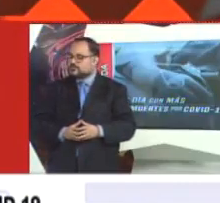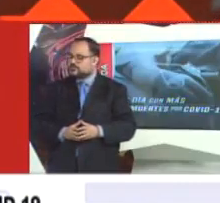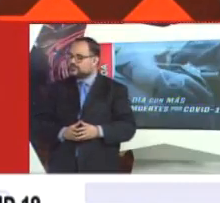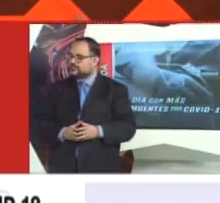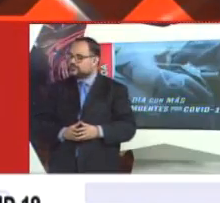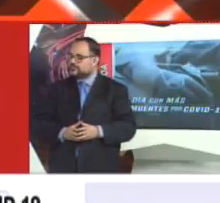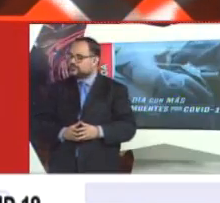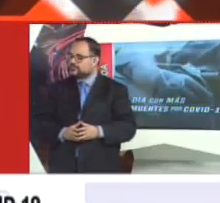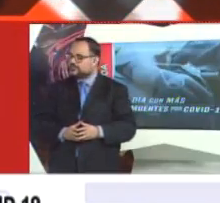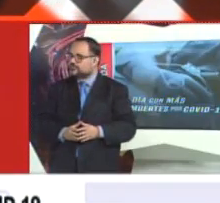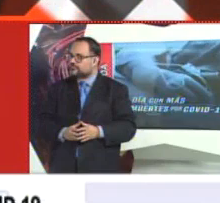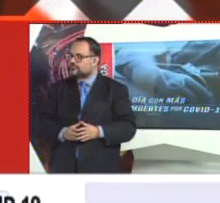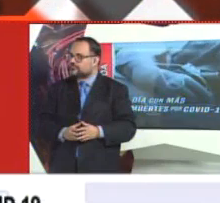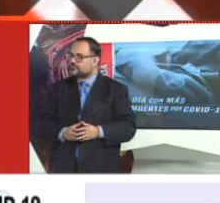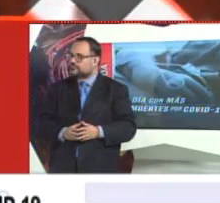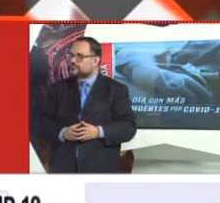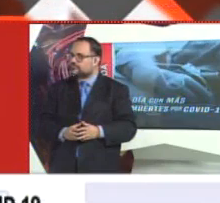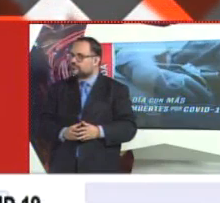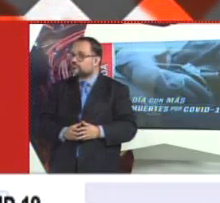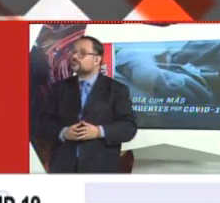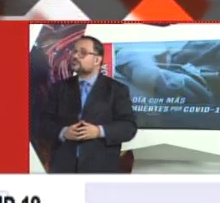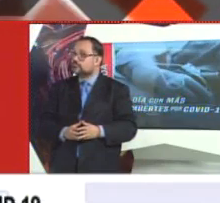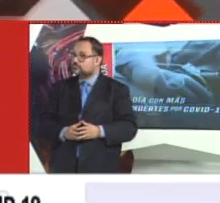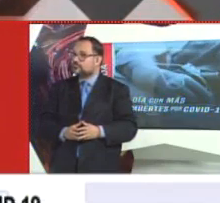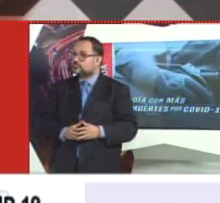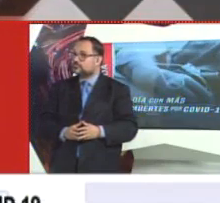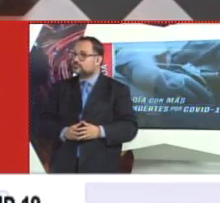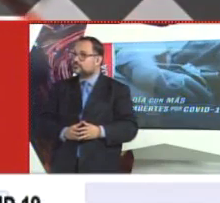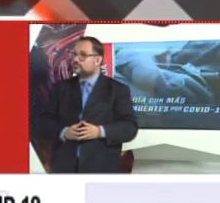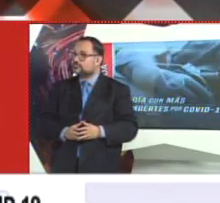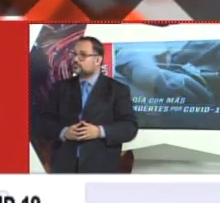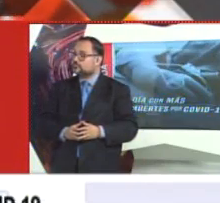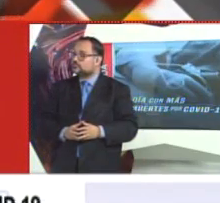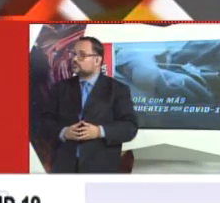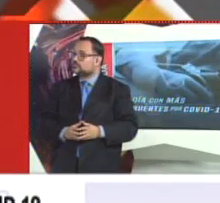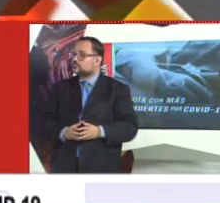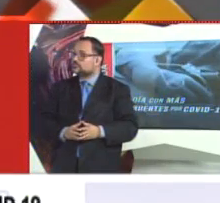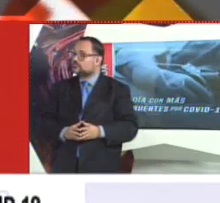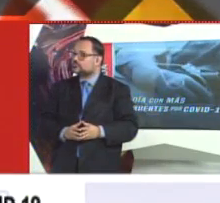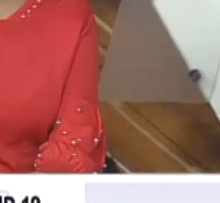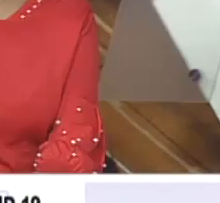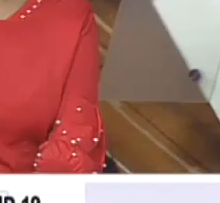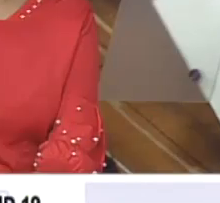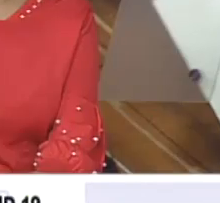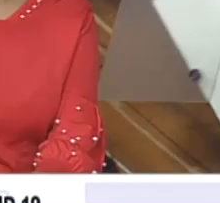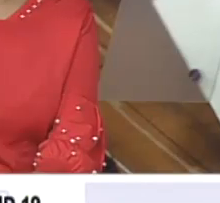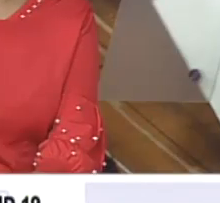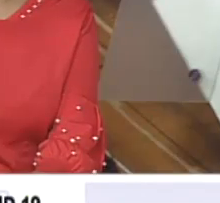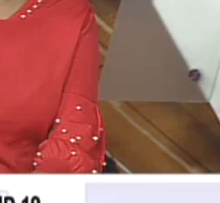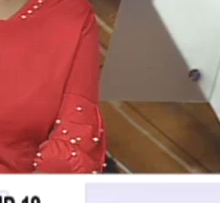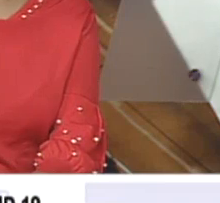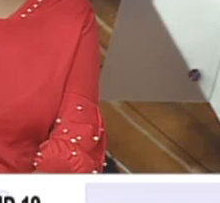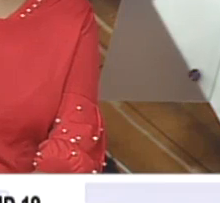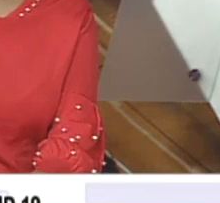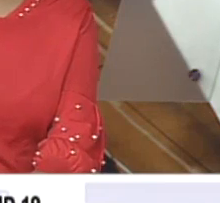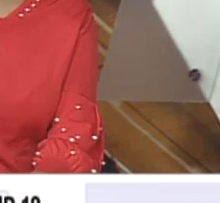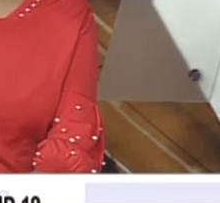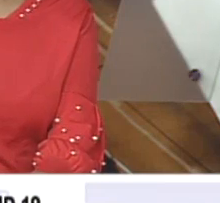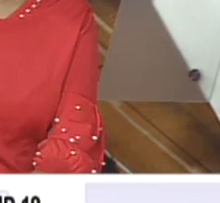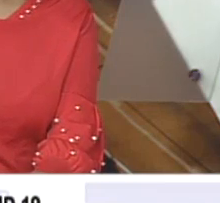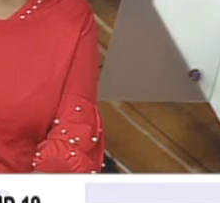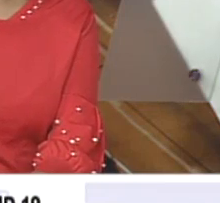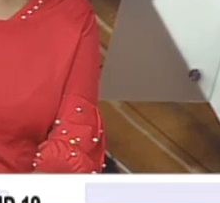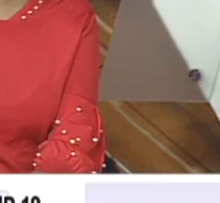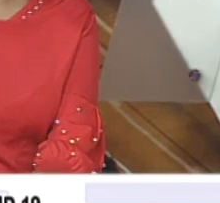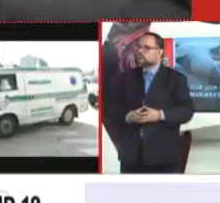La verdad es que nos ponen que pensar, Julio, y la pregunta es qué tanto estamos haciendo nosotros para cuidarnos, qué tanto estamos siguiendo